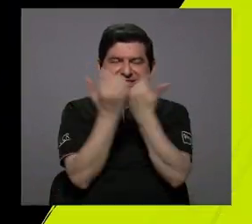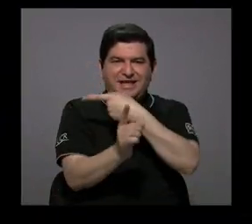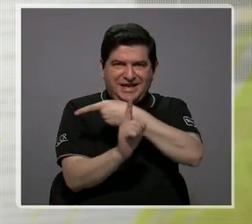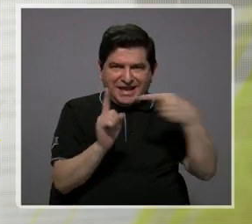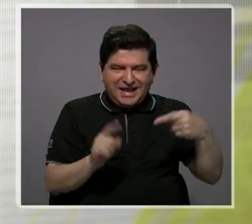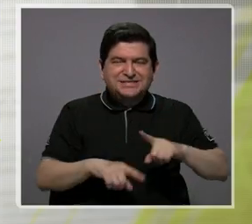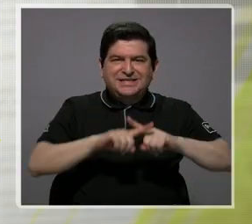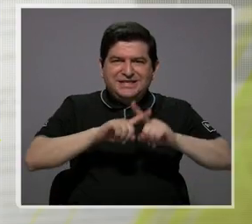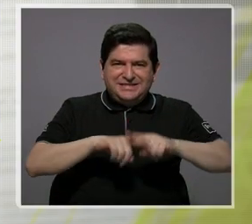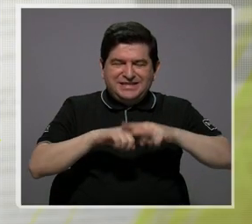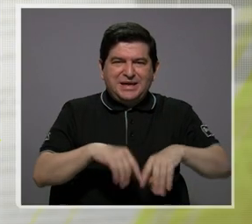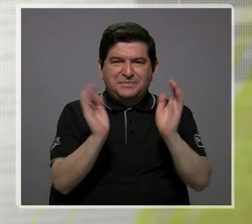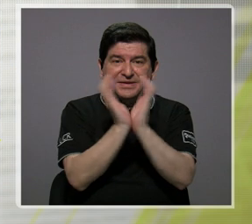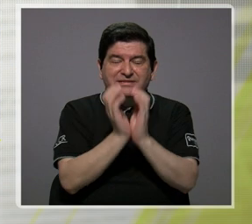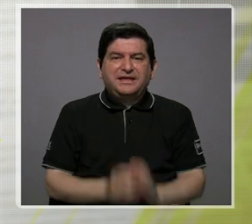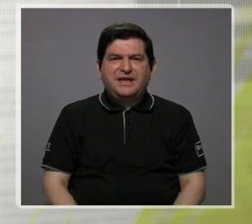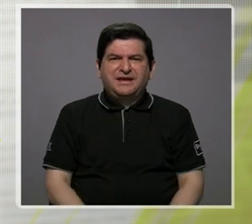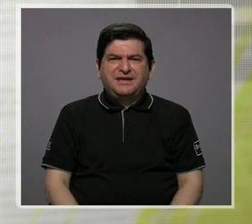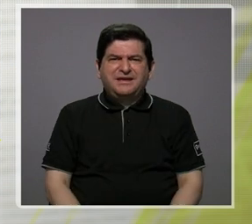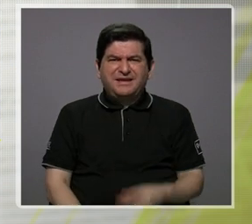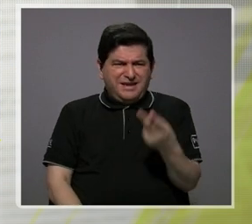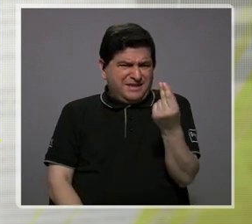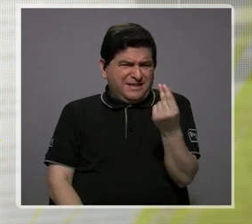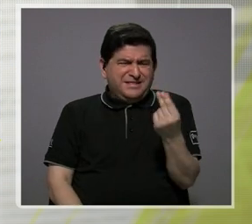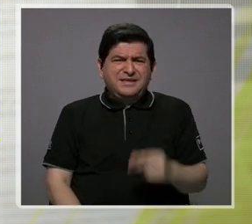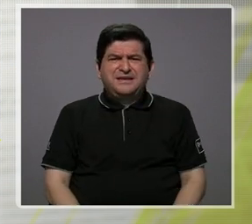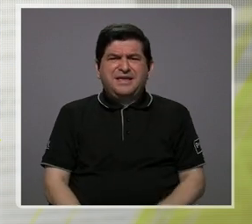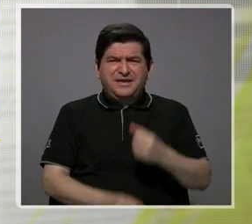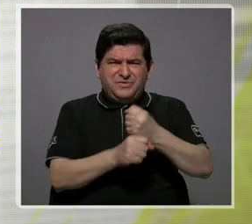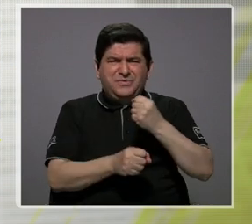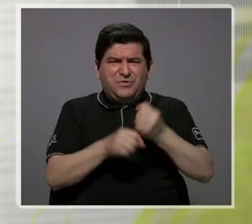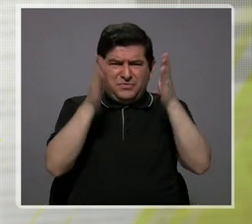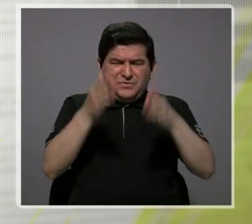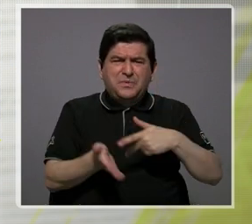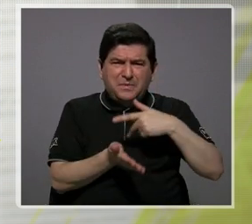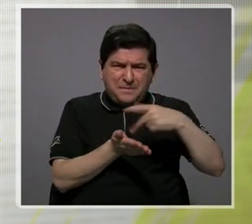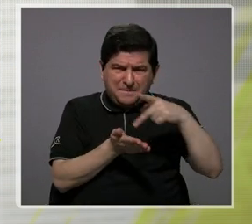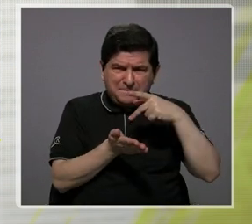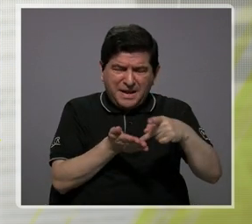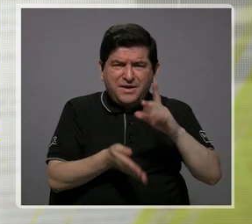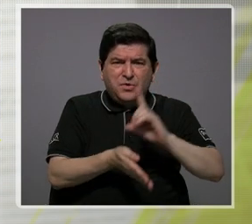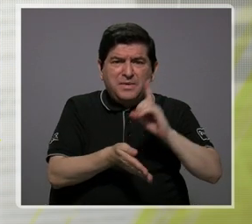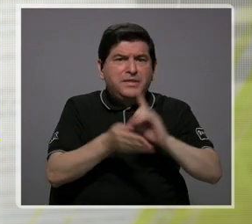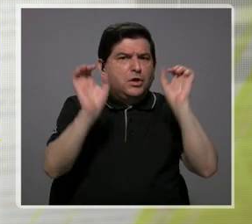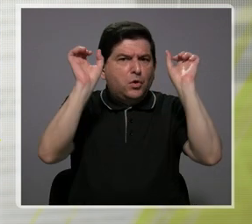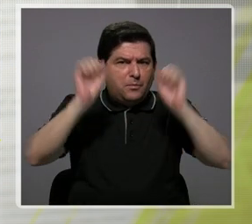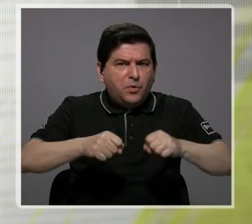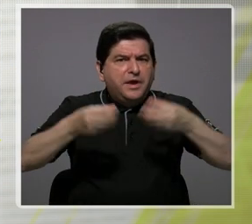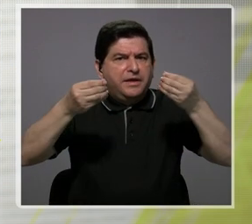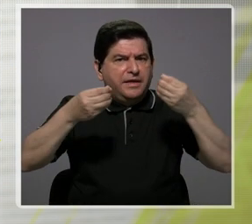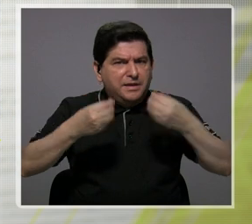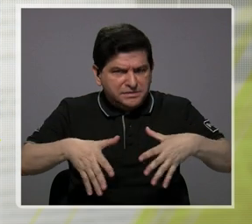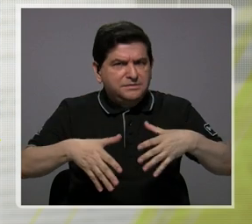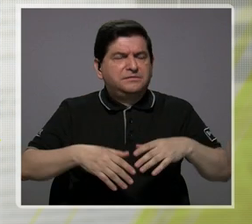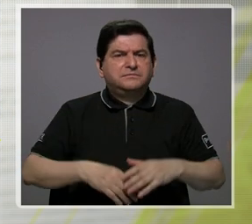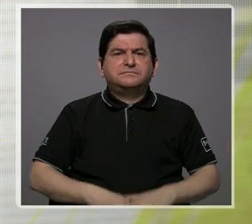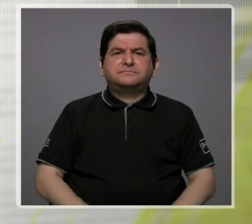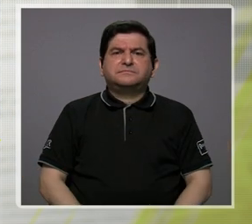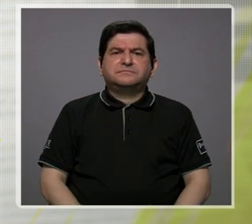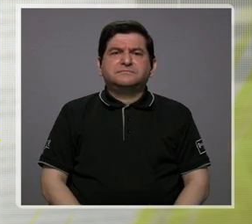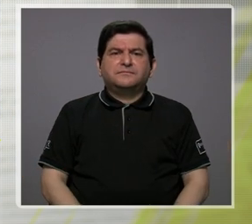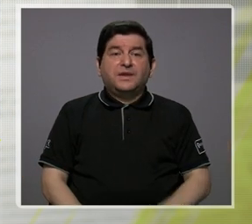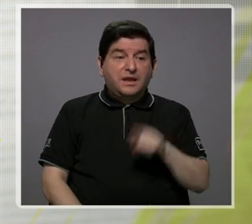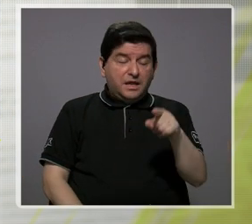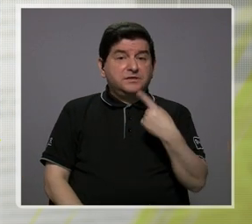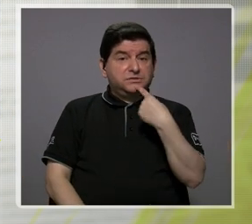dependamos de la caja, que nos sobre de nuestro salario para pagar parte de la atención médica. Y esto también